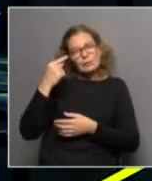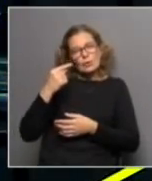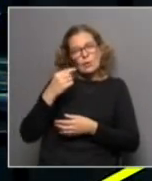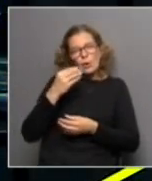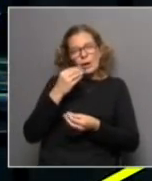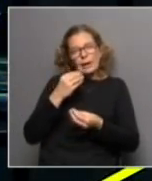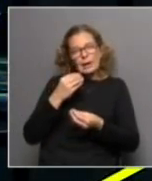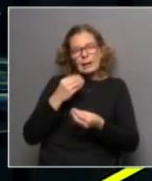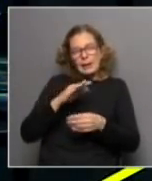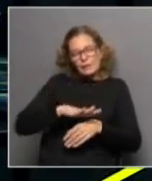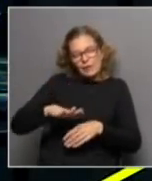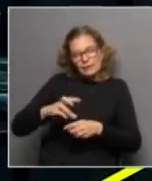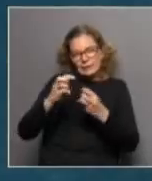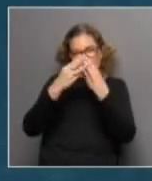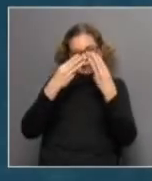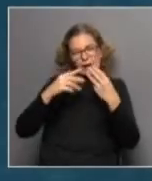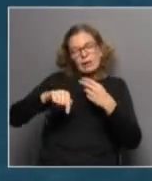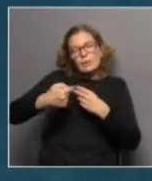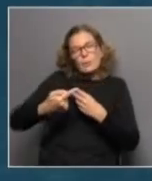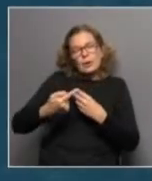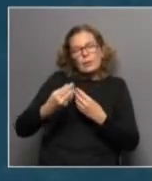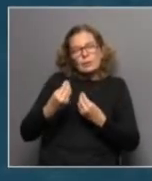mala alimentación en el desarrollo posterior?